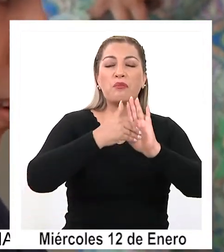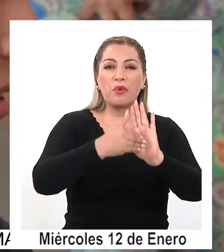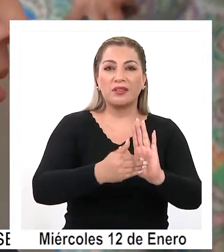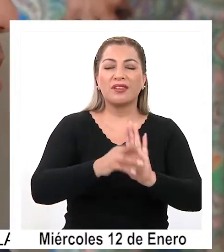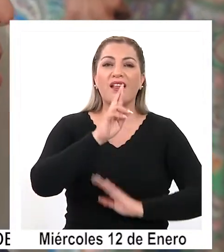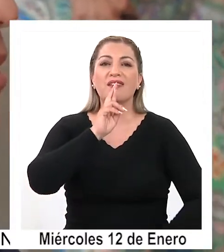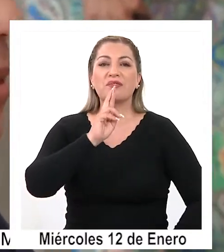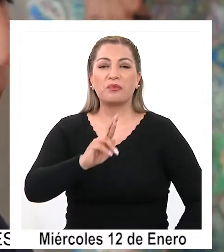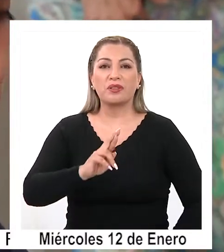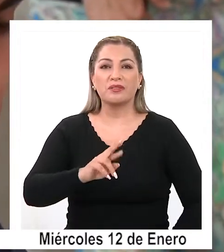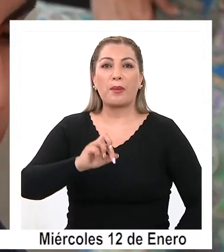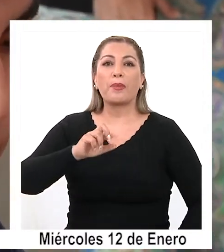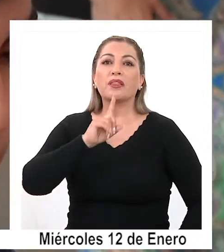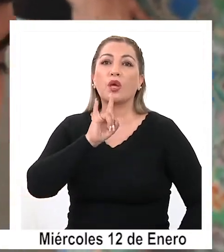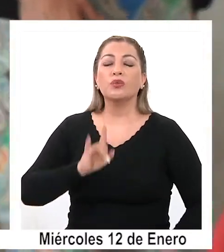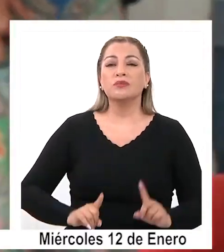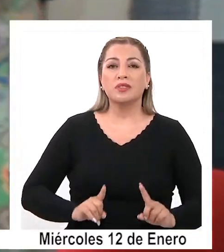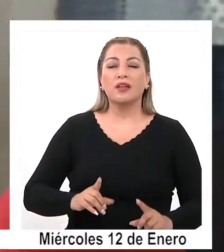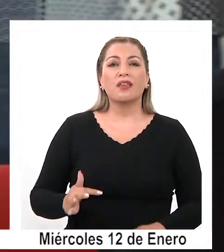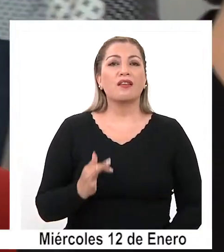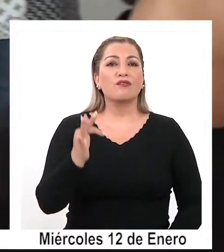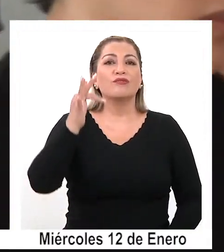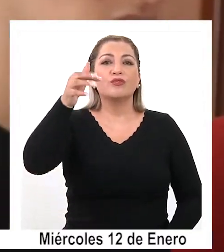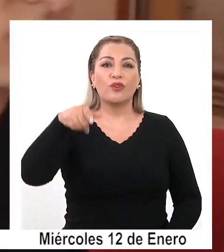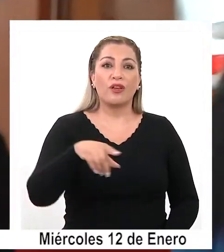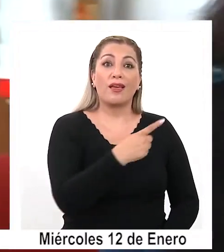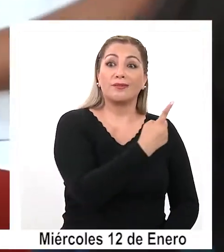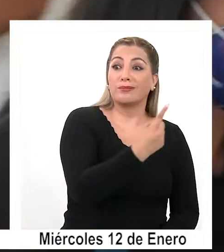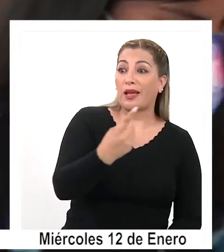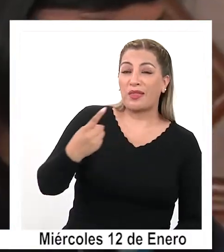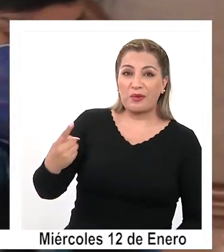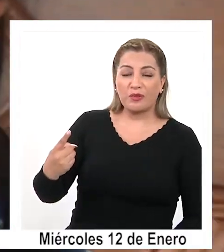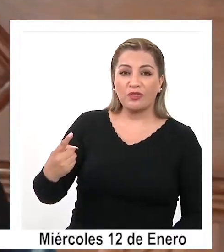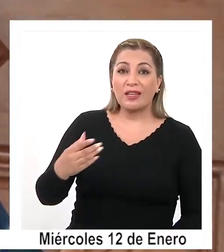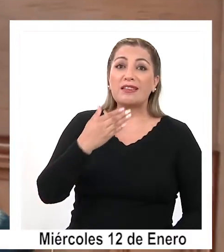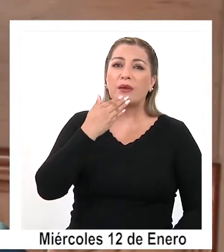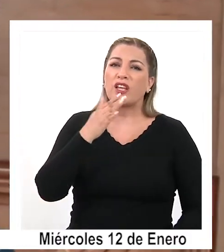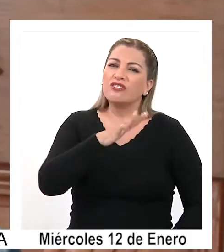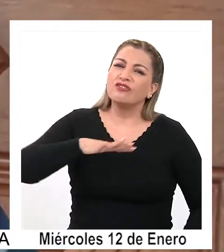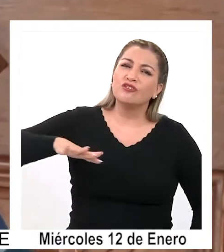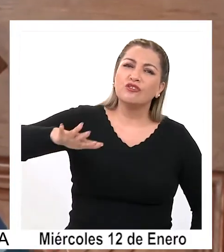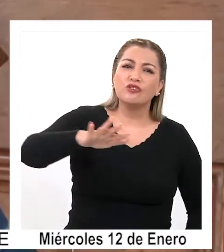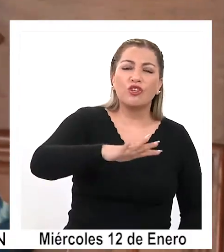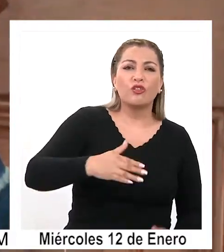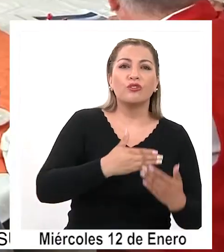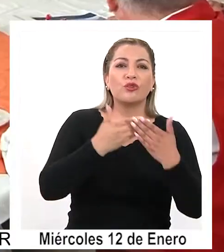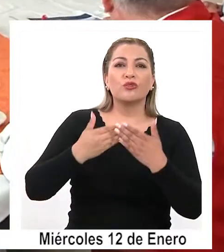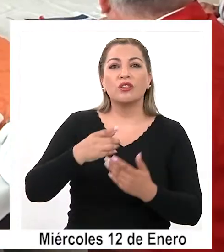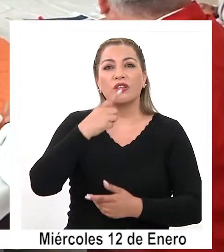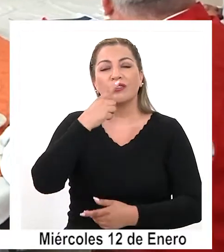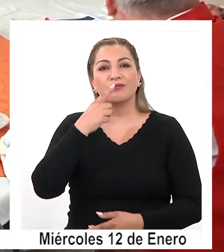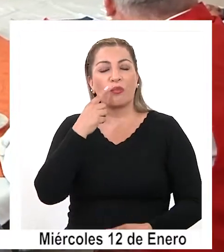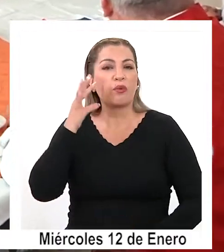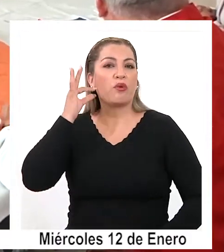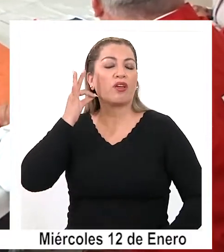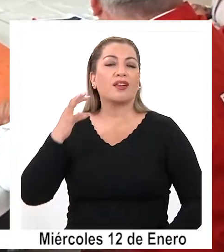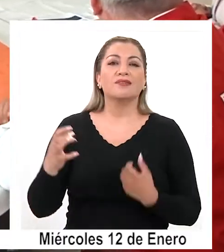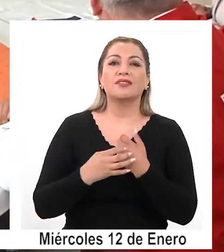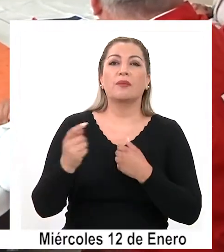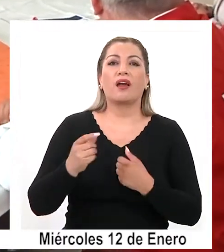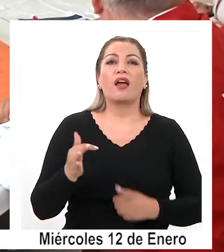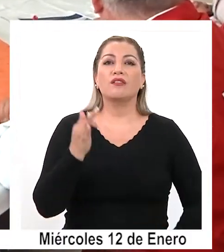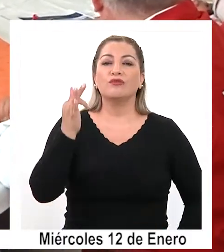los resultados y las proyecciones de estos y todos los estudiantes tarapaqueños en su futuro